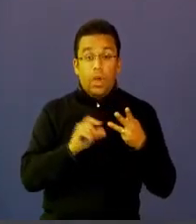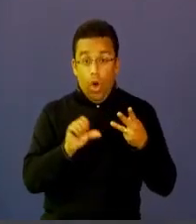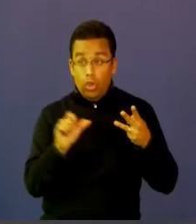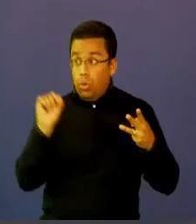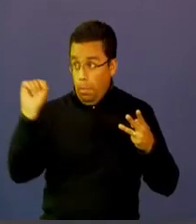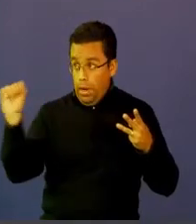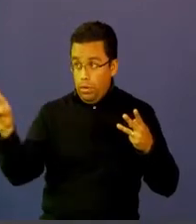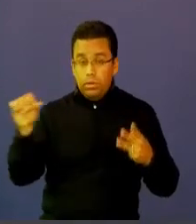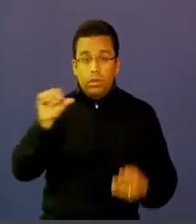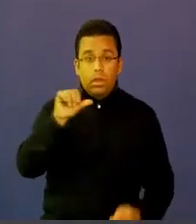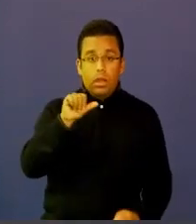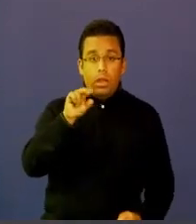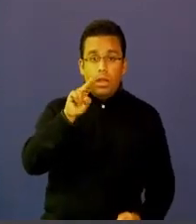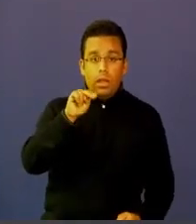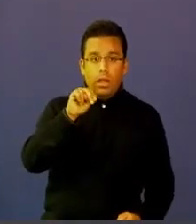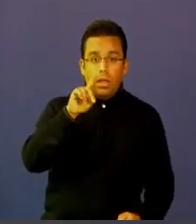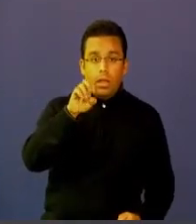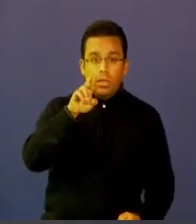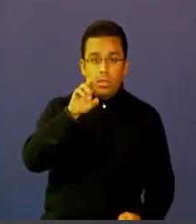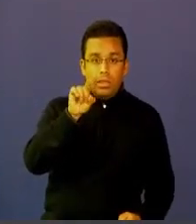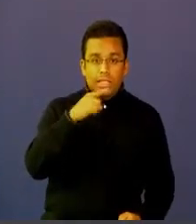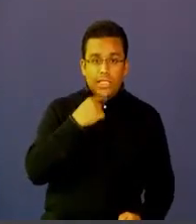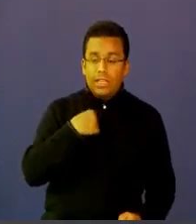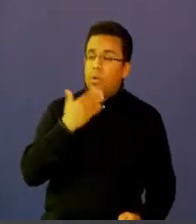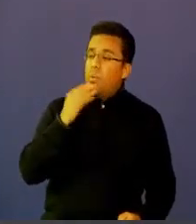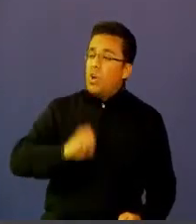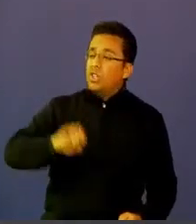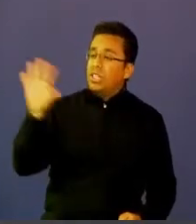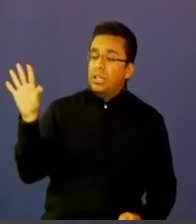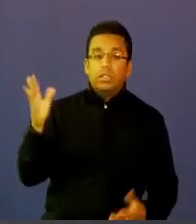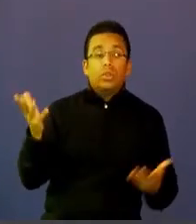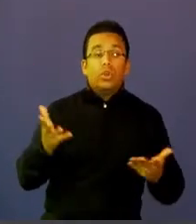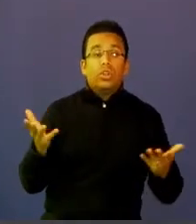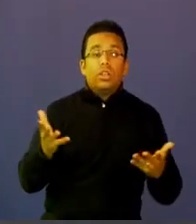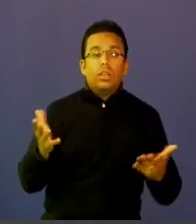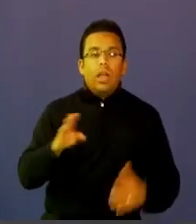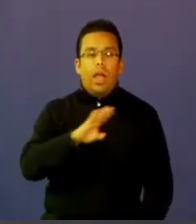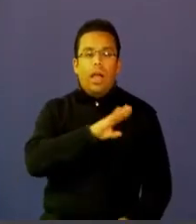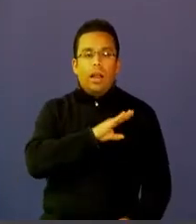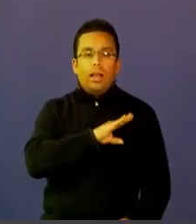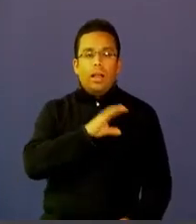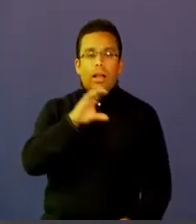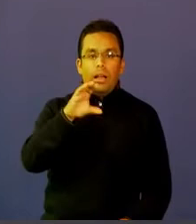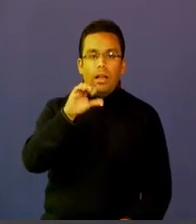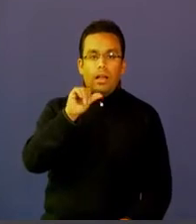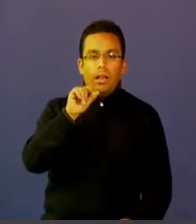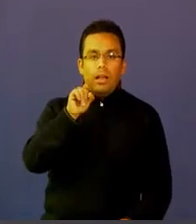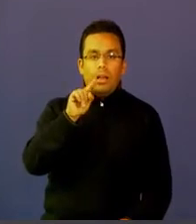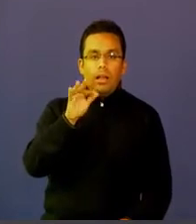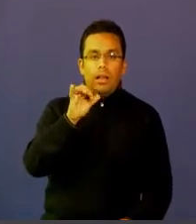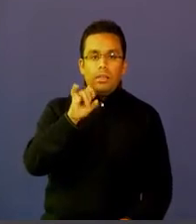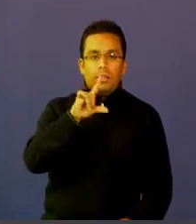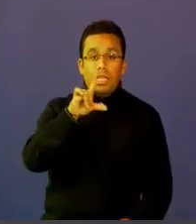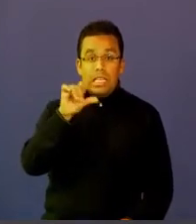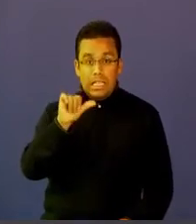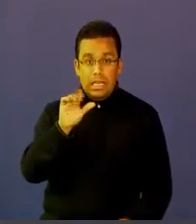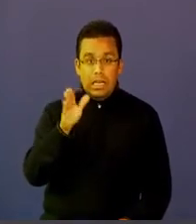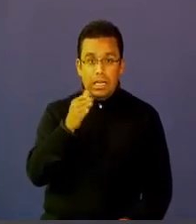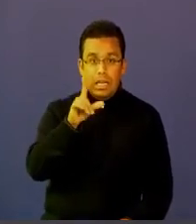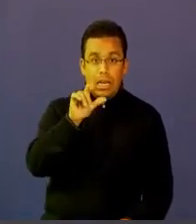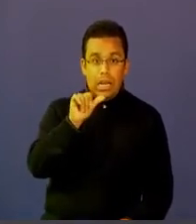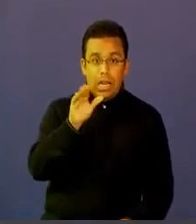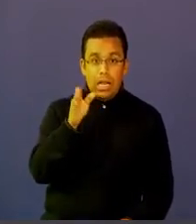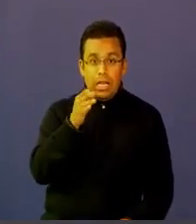Rivero Riveros nos dice buenos días nos habla desde la alcaldía de Castilla la Nueva Castilla la Nueva para